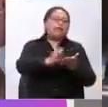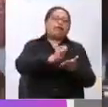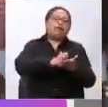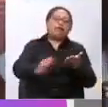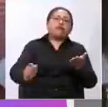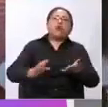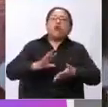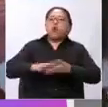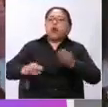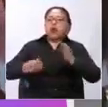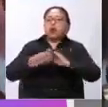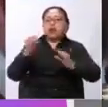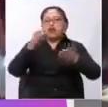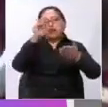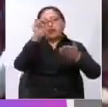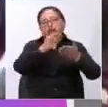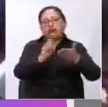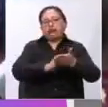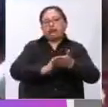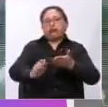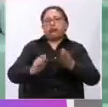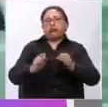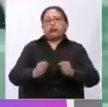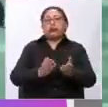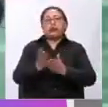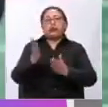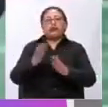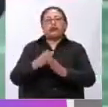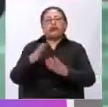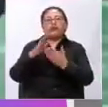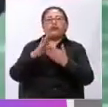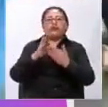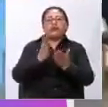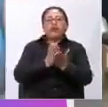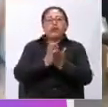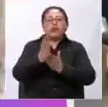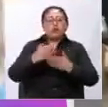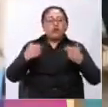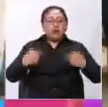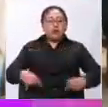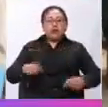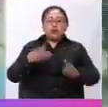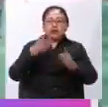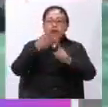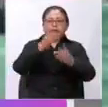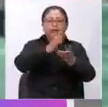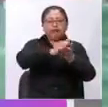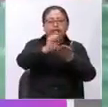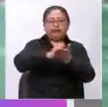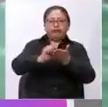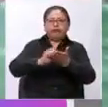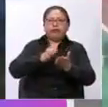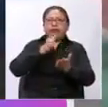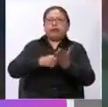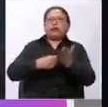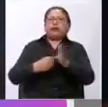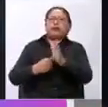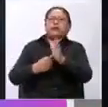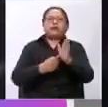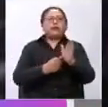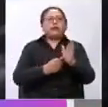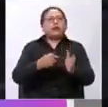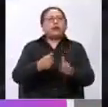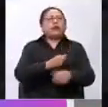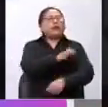pueden escribir poemas relacionados a los derechos humanos. Y debemos señalar que hemos recibido unas cartas muy interesantes sobre pedidos a autoridades